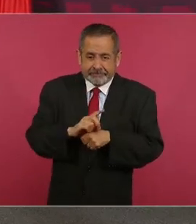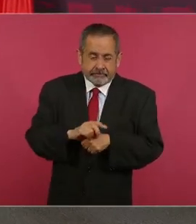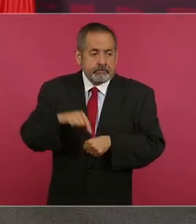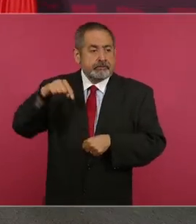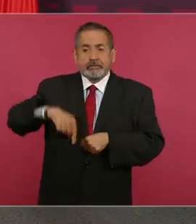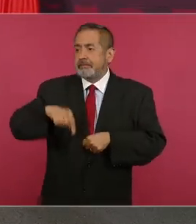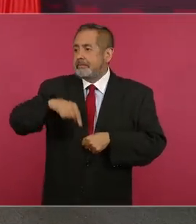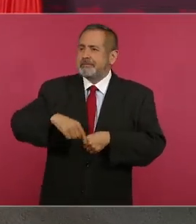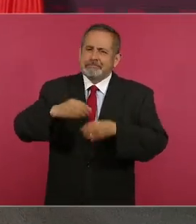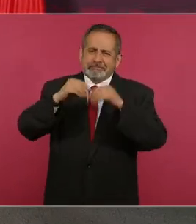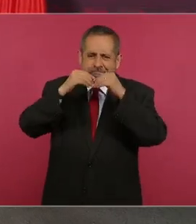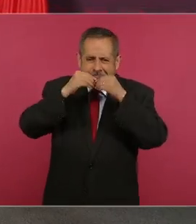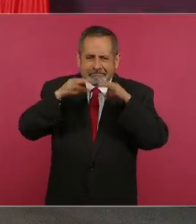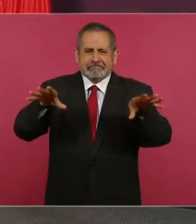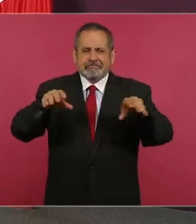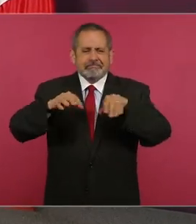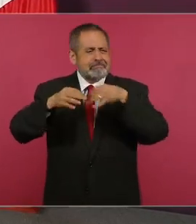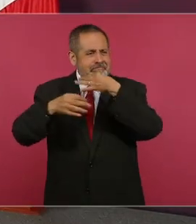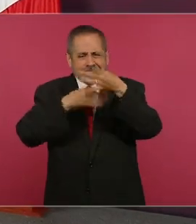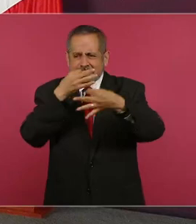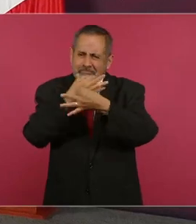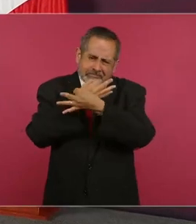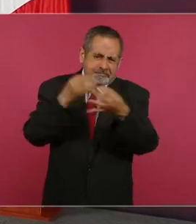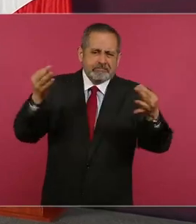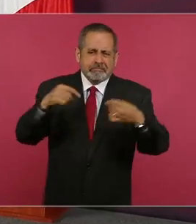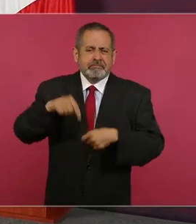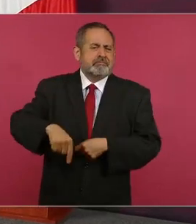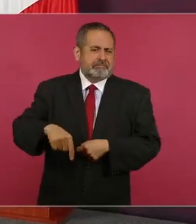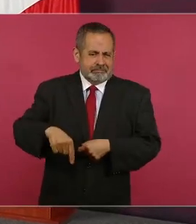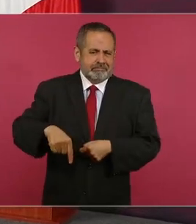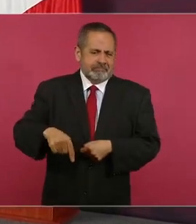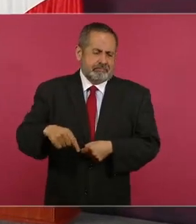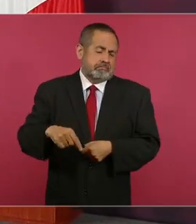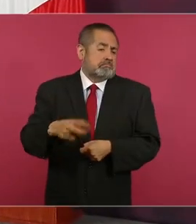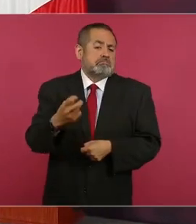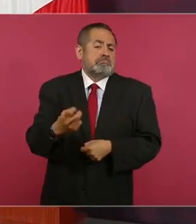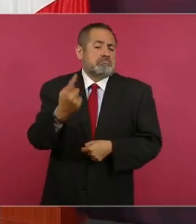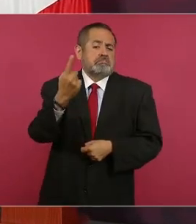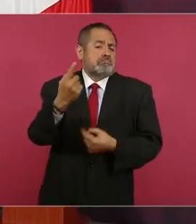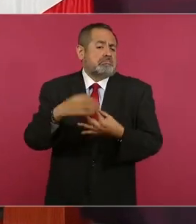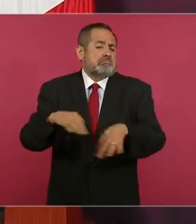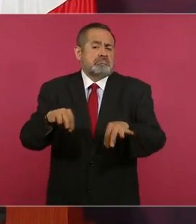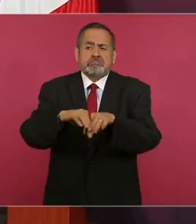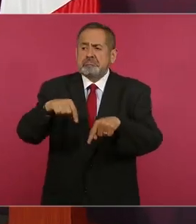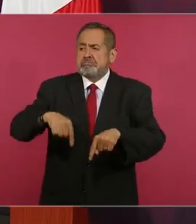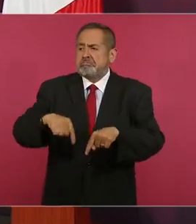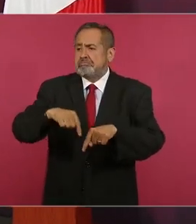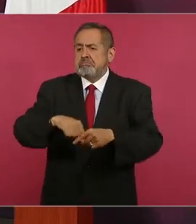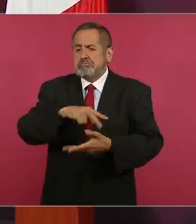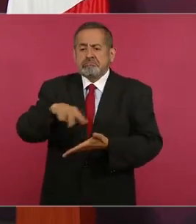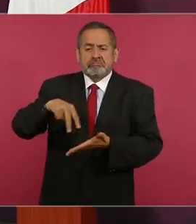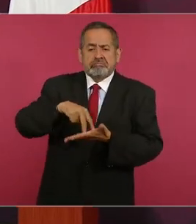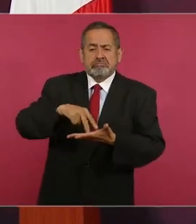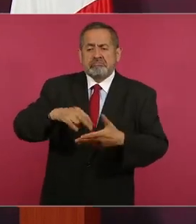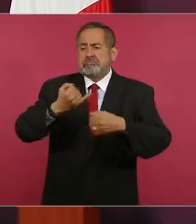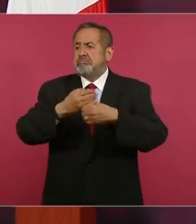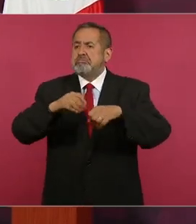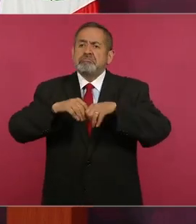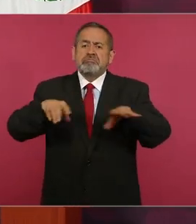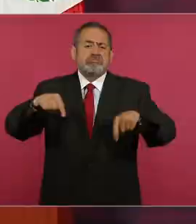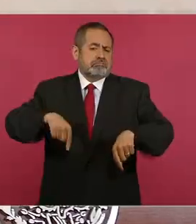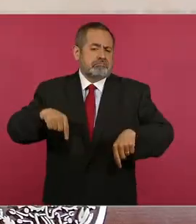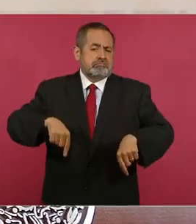importante, esta tribuna pública, esta